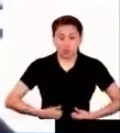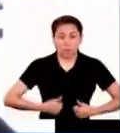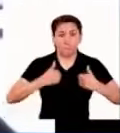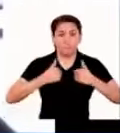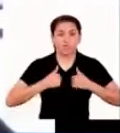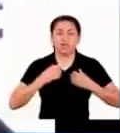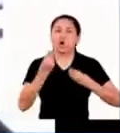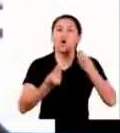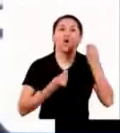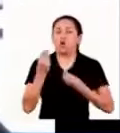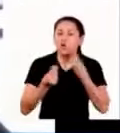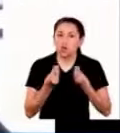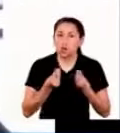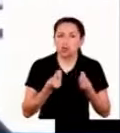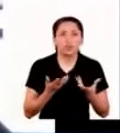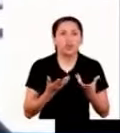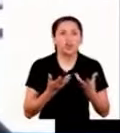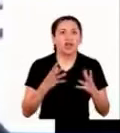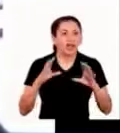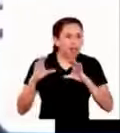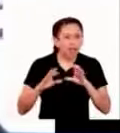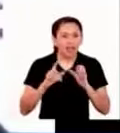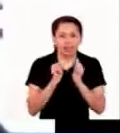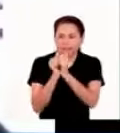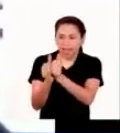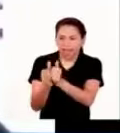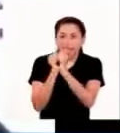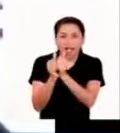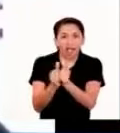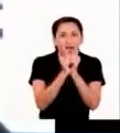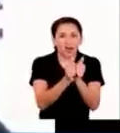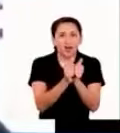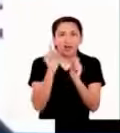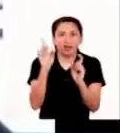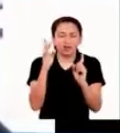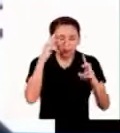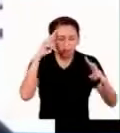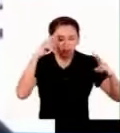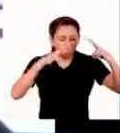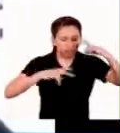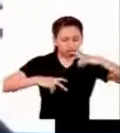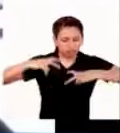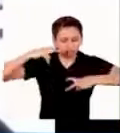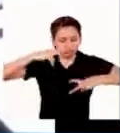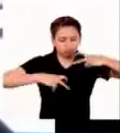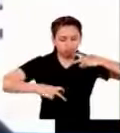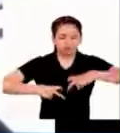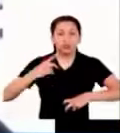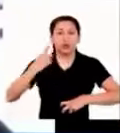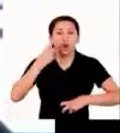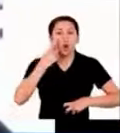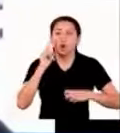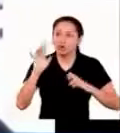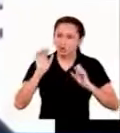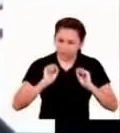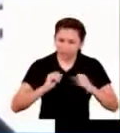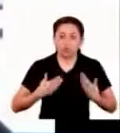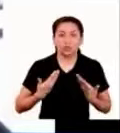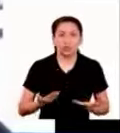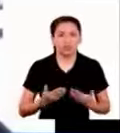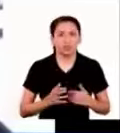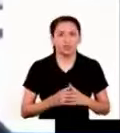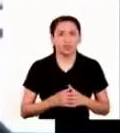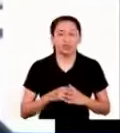vidas con autonomía acompañar el proceso de autoanálisis para reconocer sus posibilidades